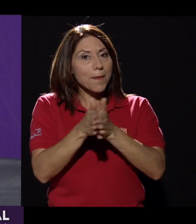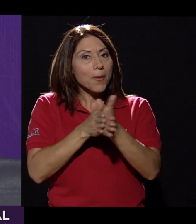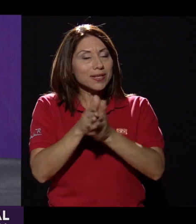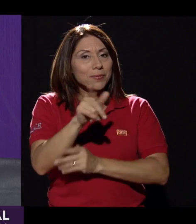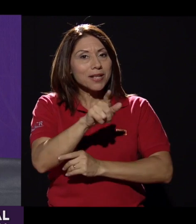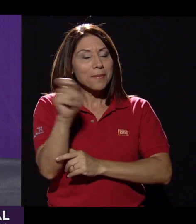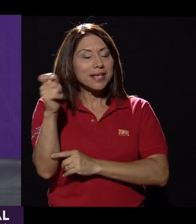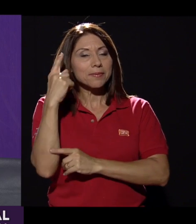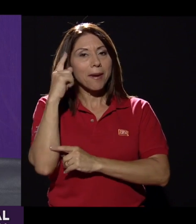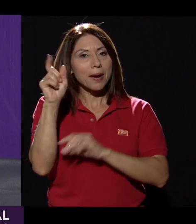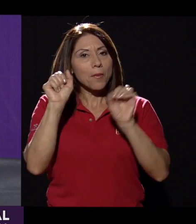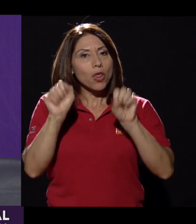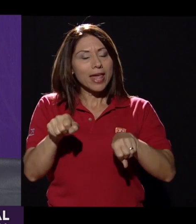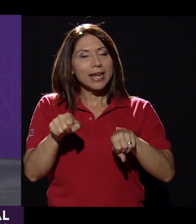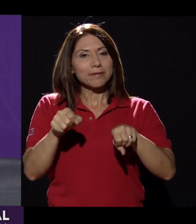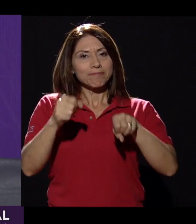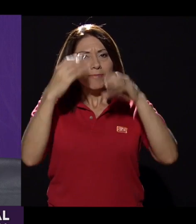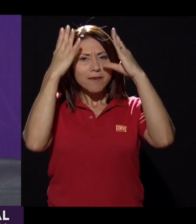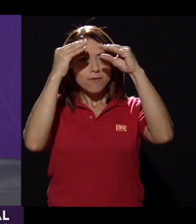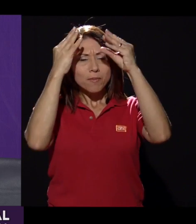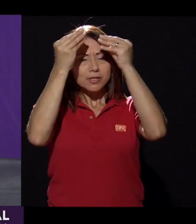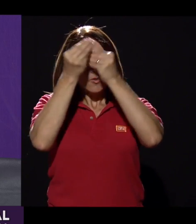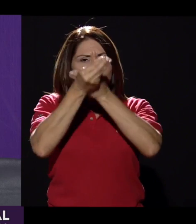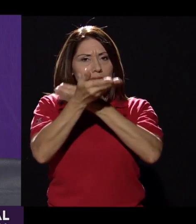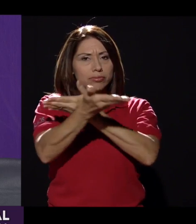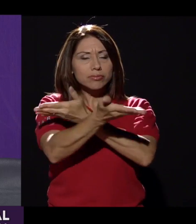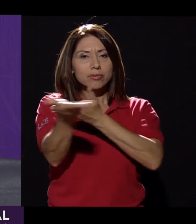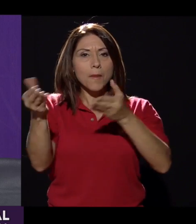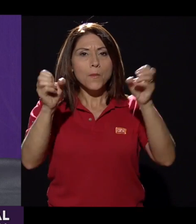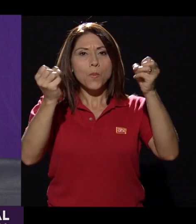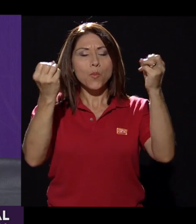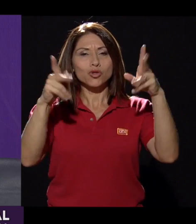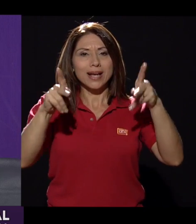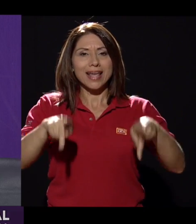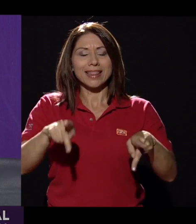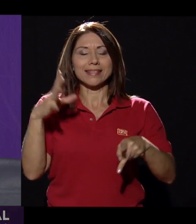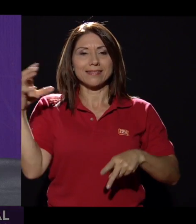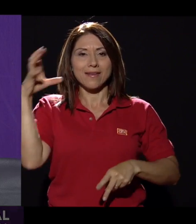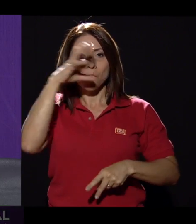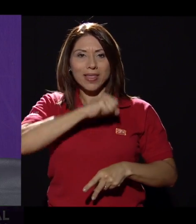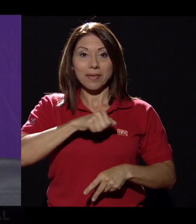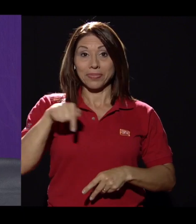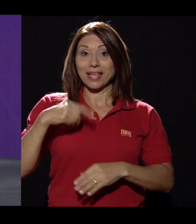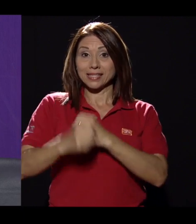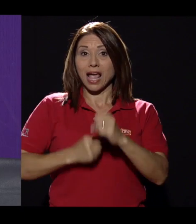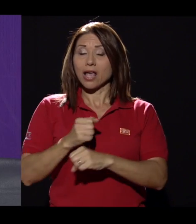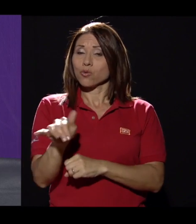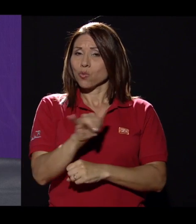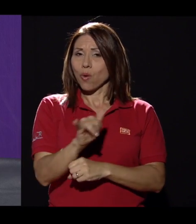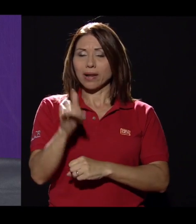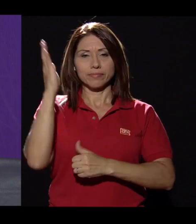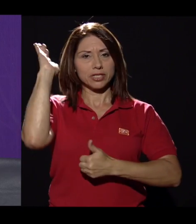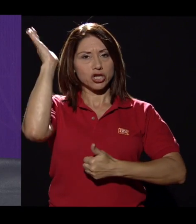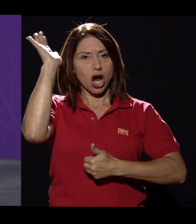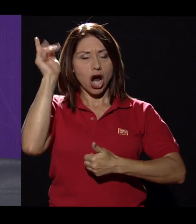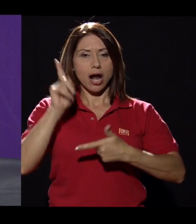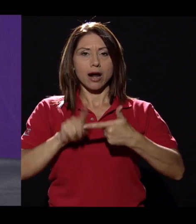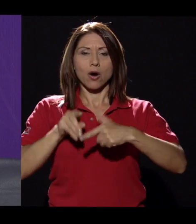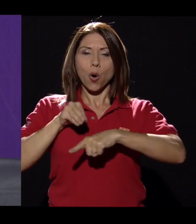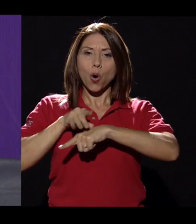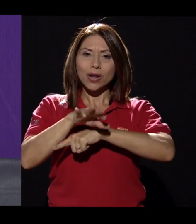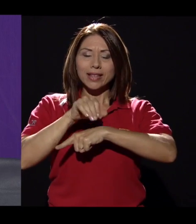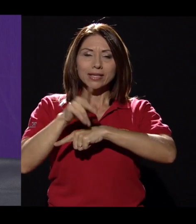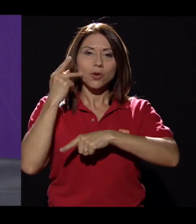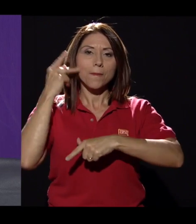aprovechamos el mes para poder concientizar y llegar a mucha gente para este año igual. Tenemos charlas, tenemos orientación para